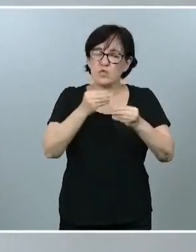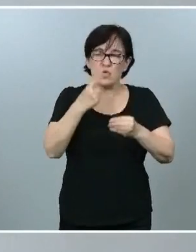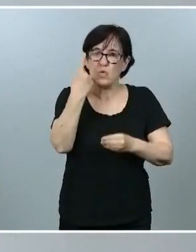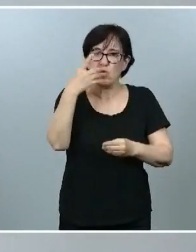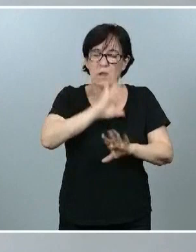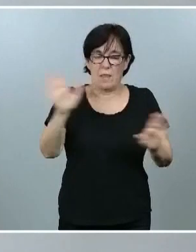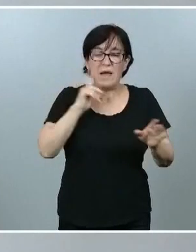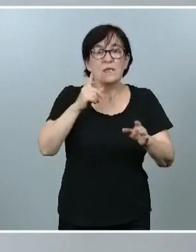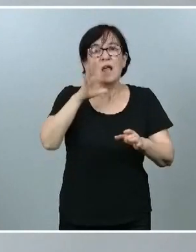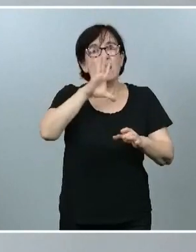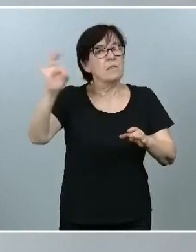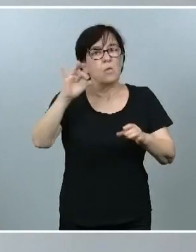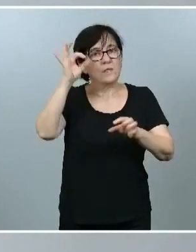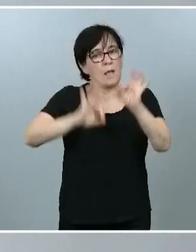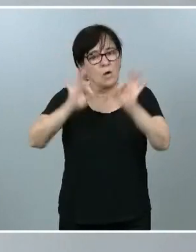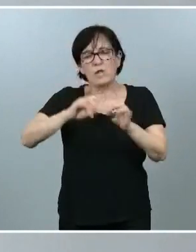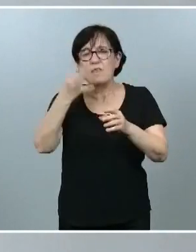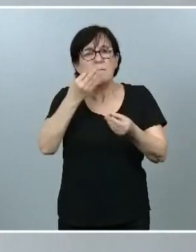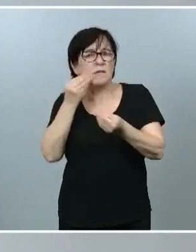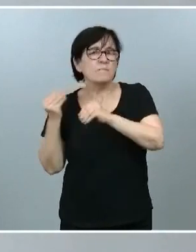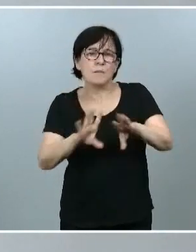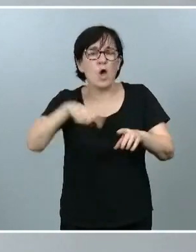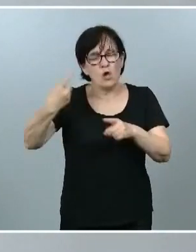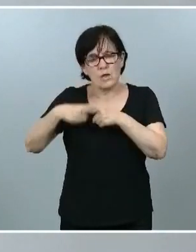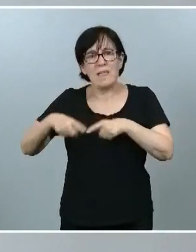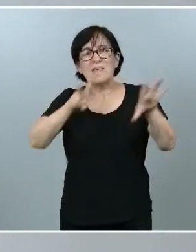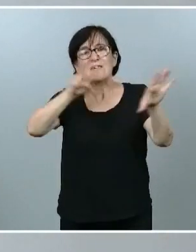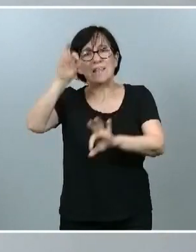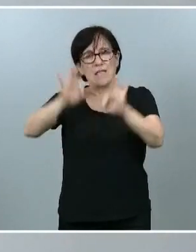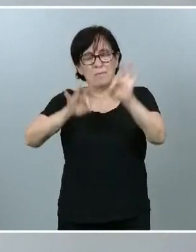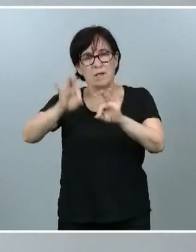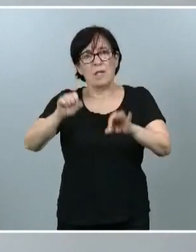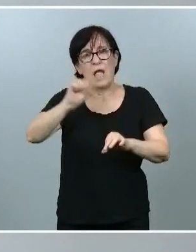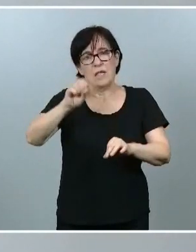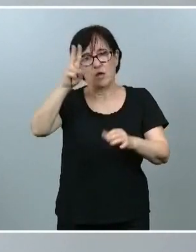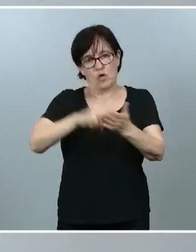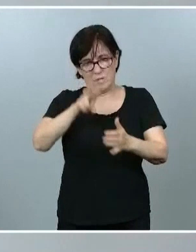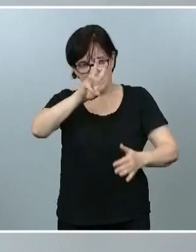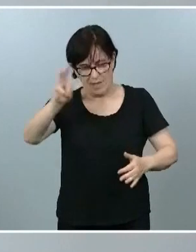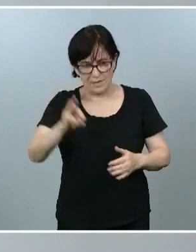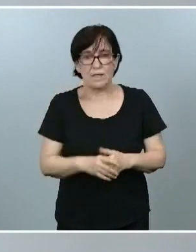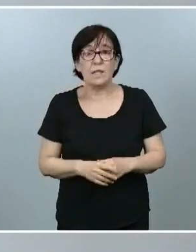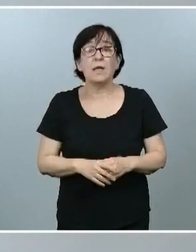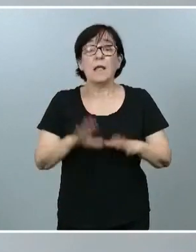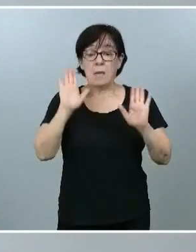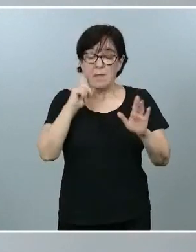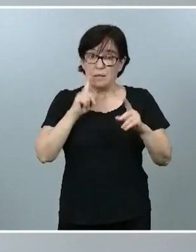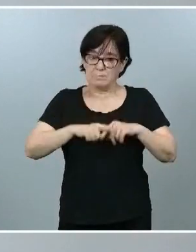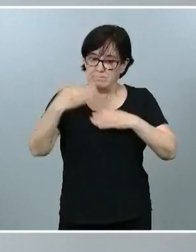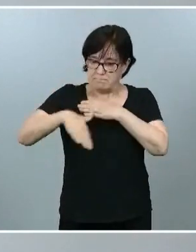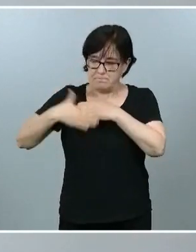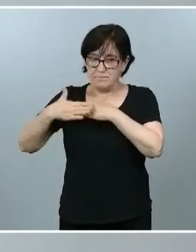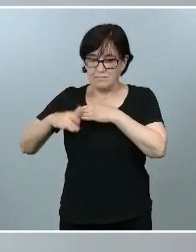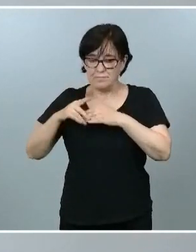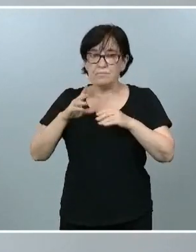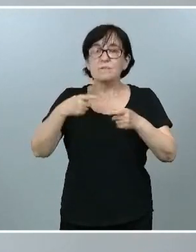sustituídos por outro tipo de materiales, e un 70% en o ano 2030. Pero, ademais de restringir a introducción no mercado de